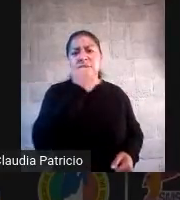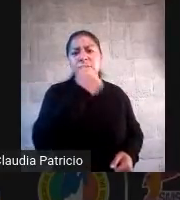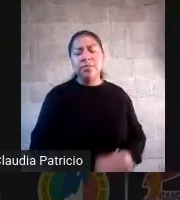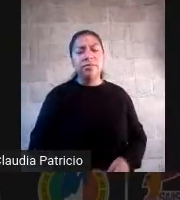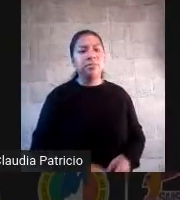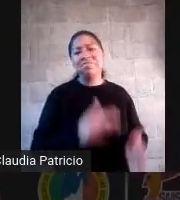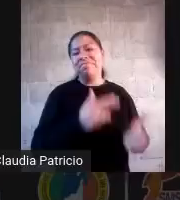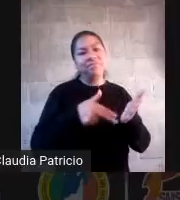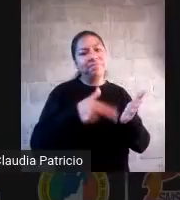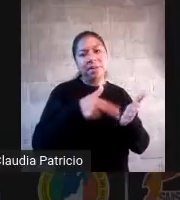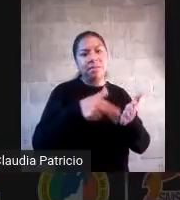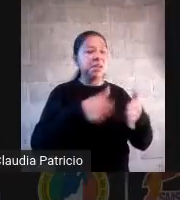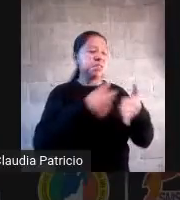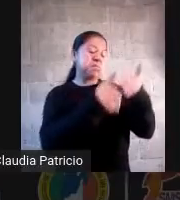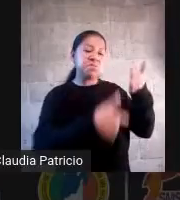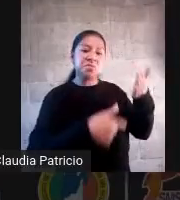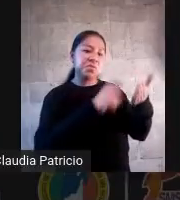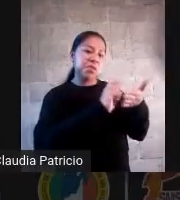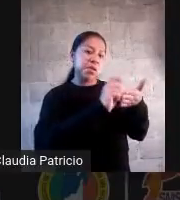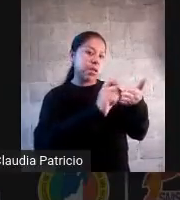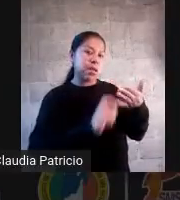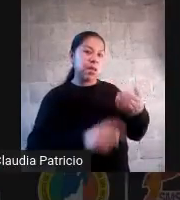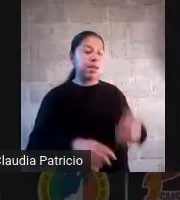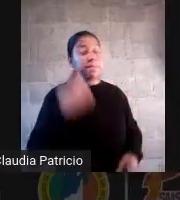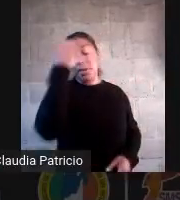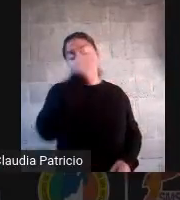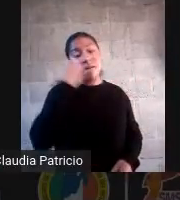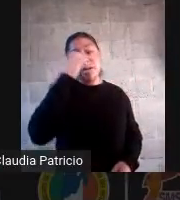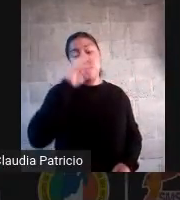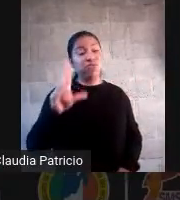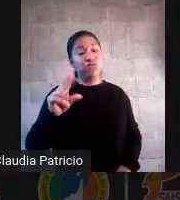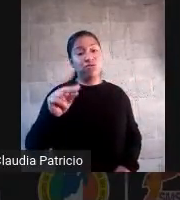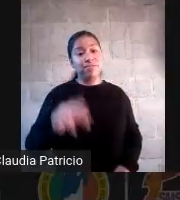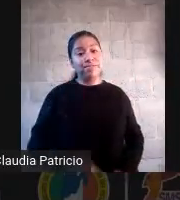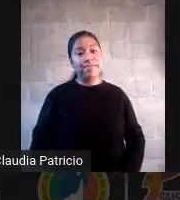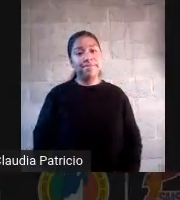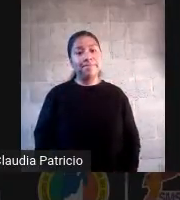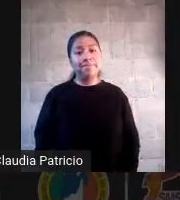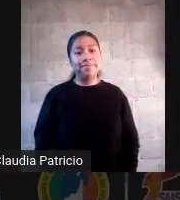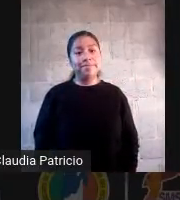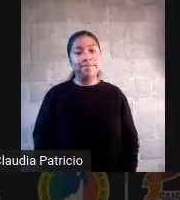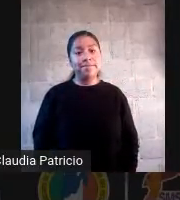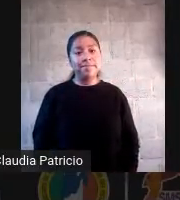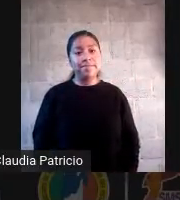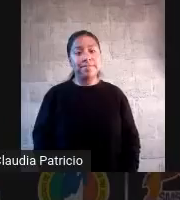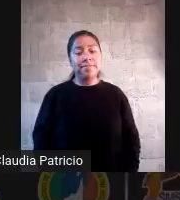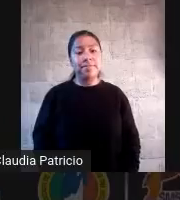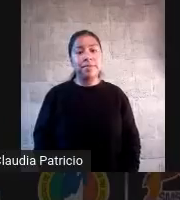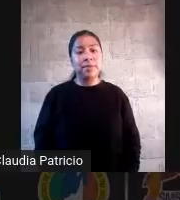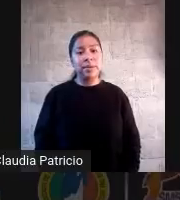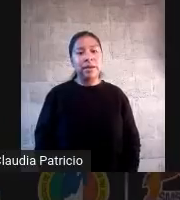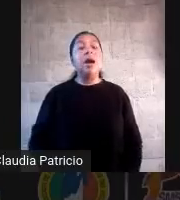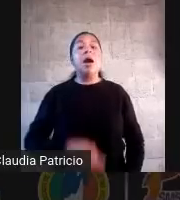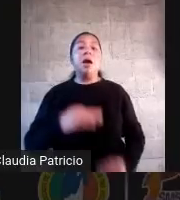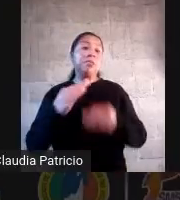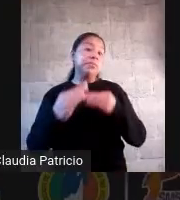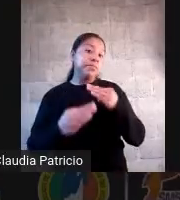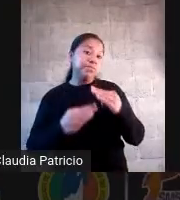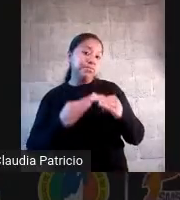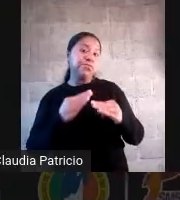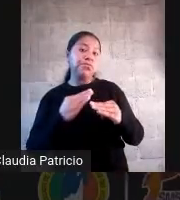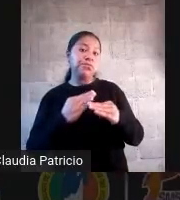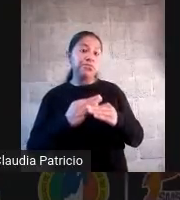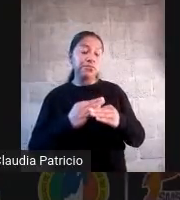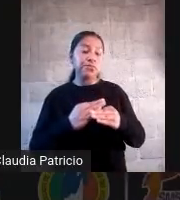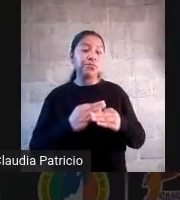herramienta. ¿Sí me explicó? Entonces, vayámonos haciendo más a la metodología de la evaluación correcta.